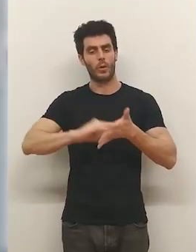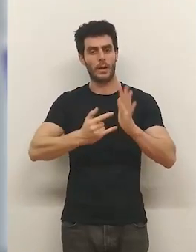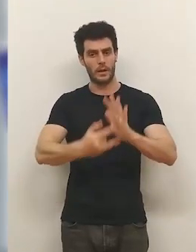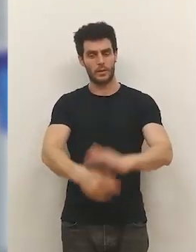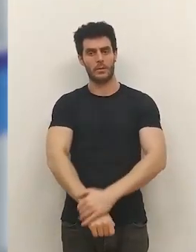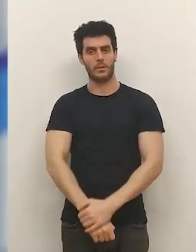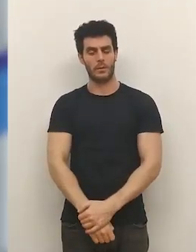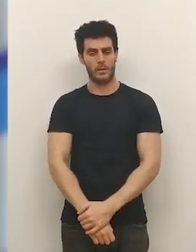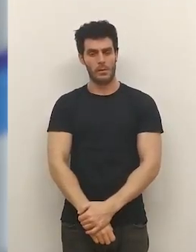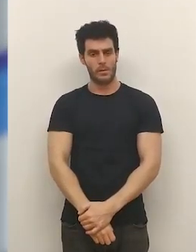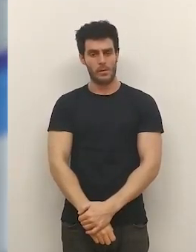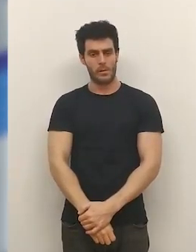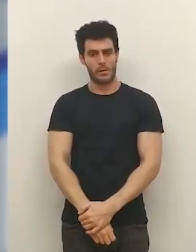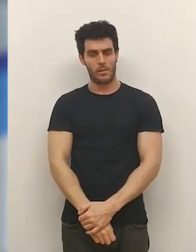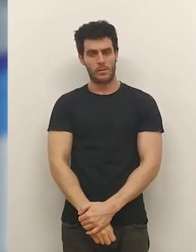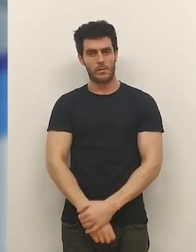ingenieros.